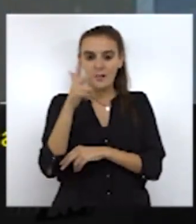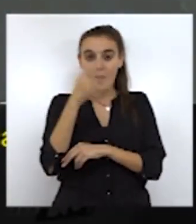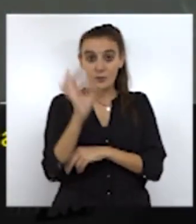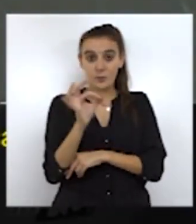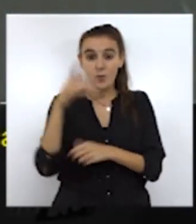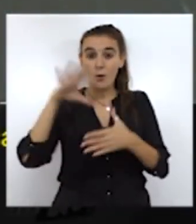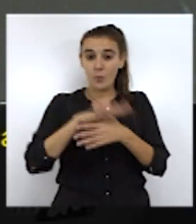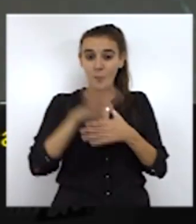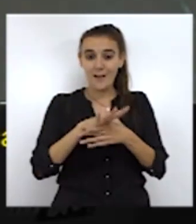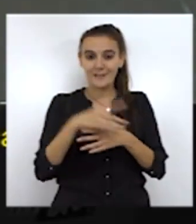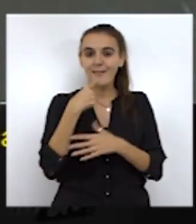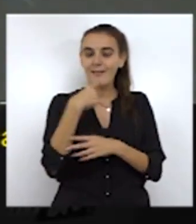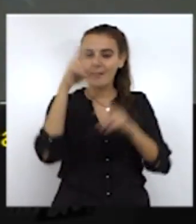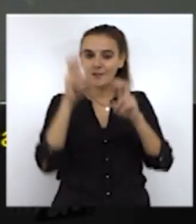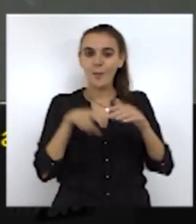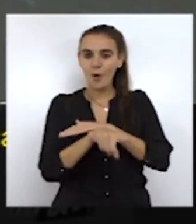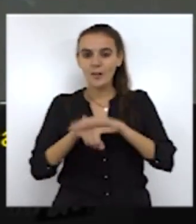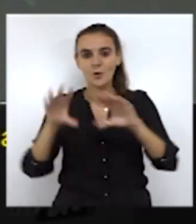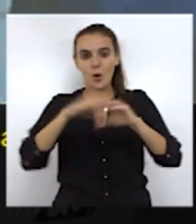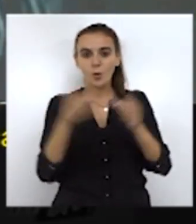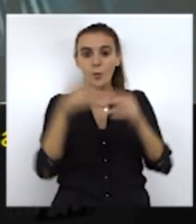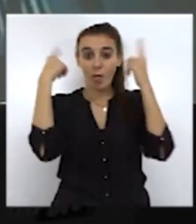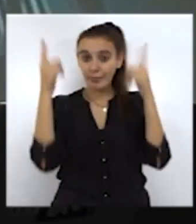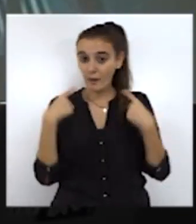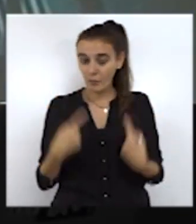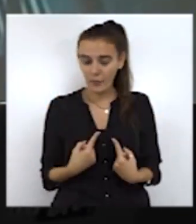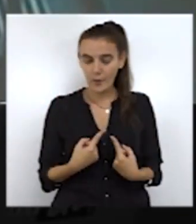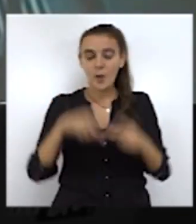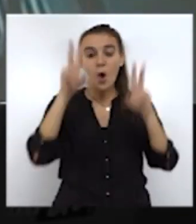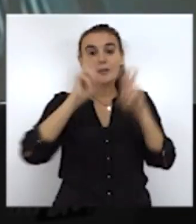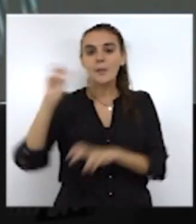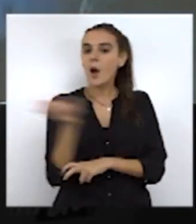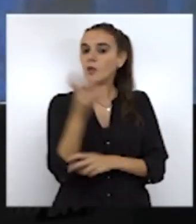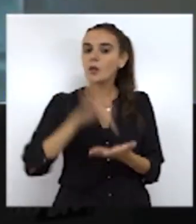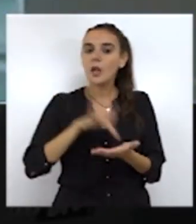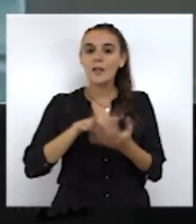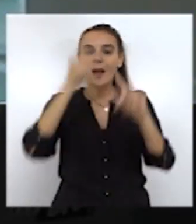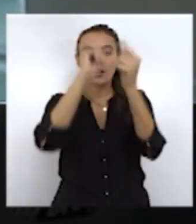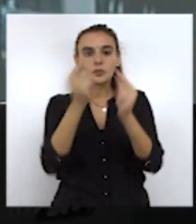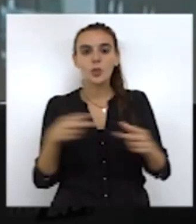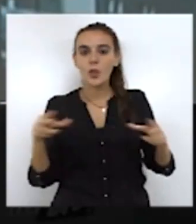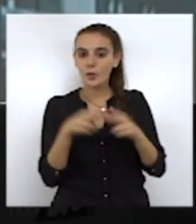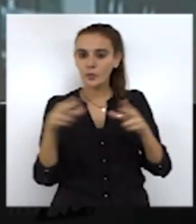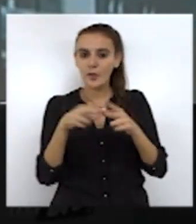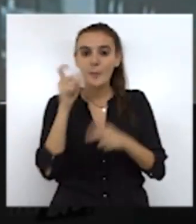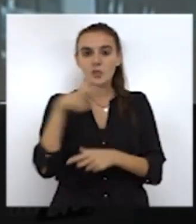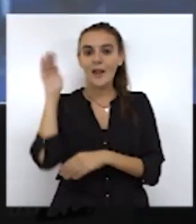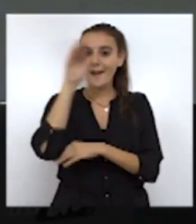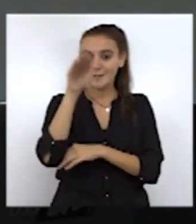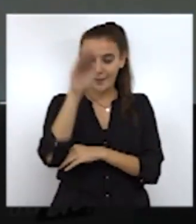Ciudadanos criticaba al gobierno local por su gestión en los grupos del Rocío. Otros asuntos del día eran los datos de afiliación de